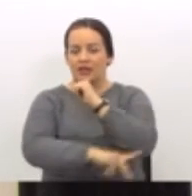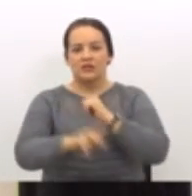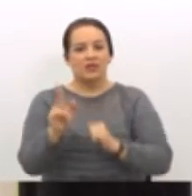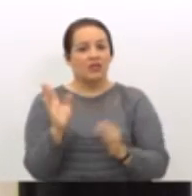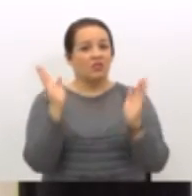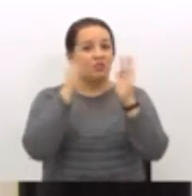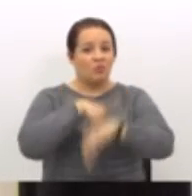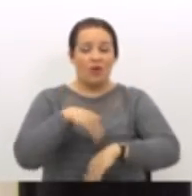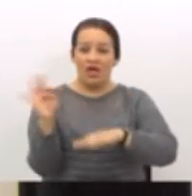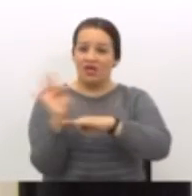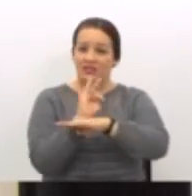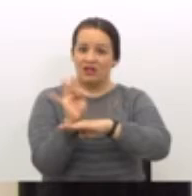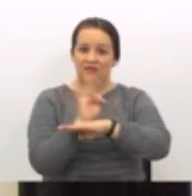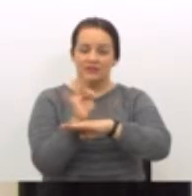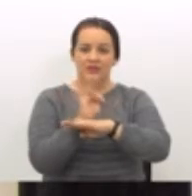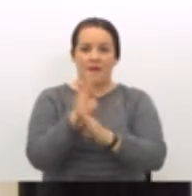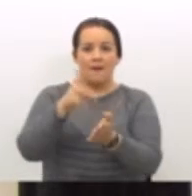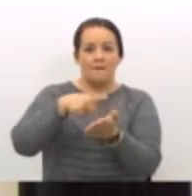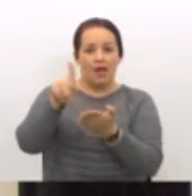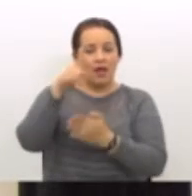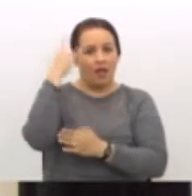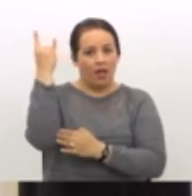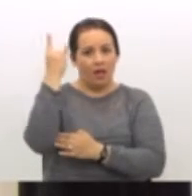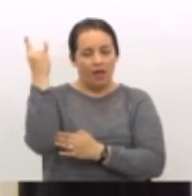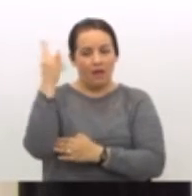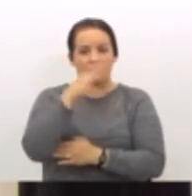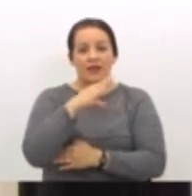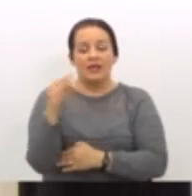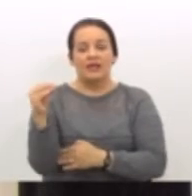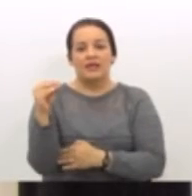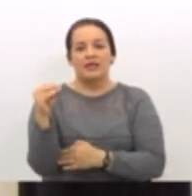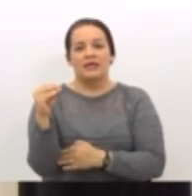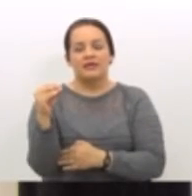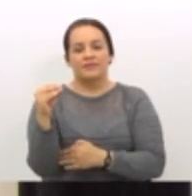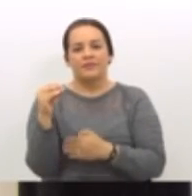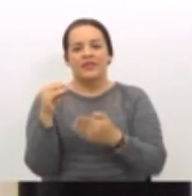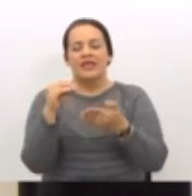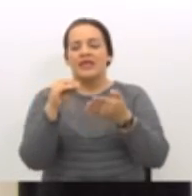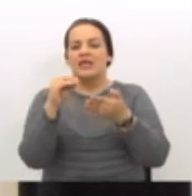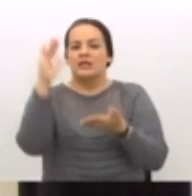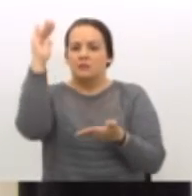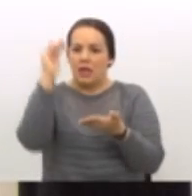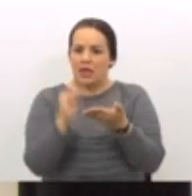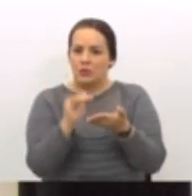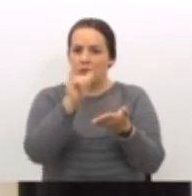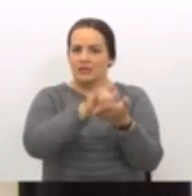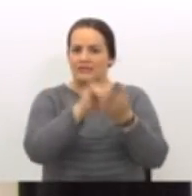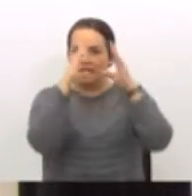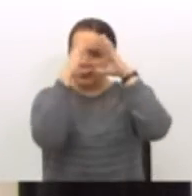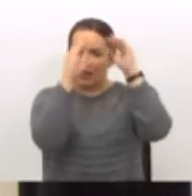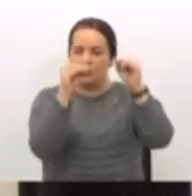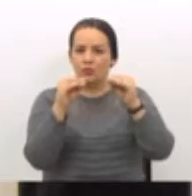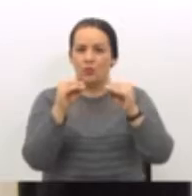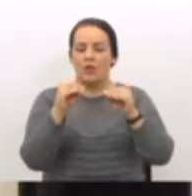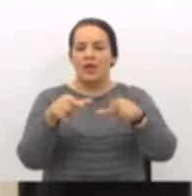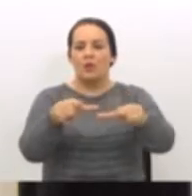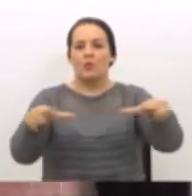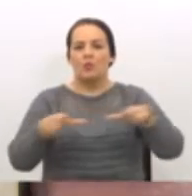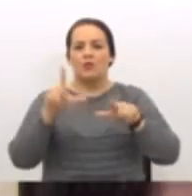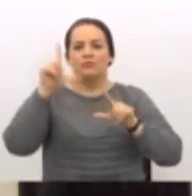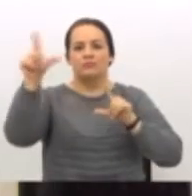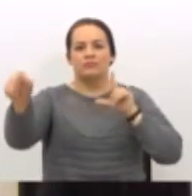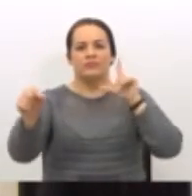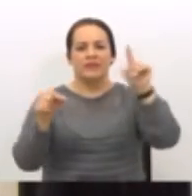televisión paga por cable. Y desagregando ese dato a las zonas rurales, esta situación representa